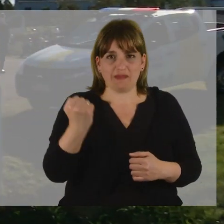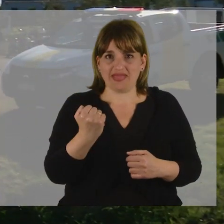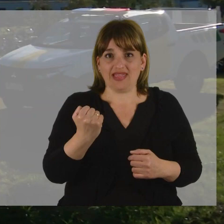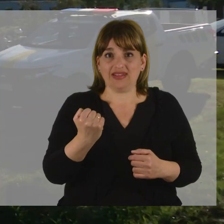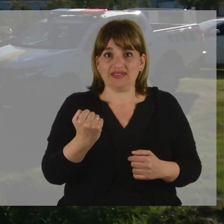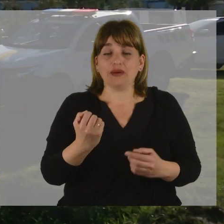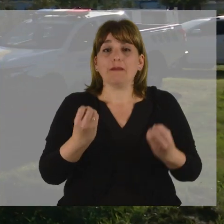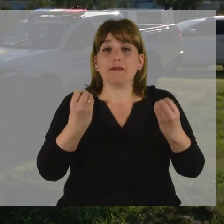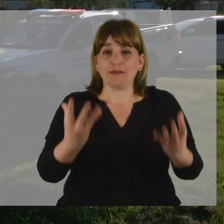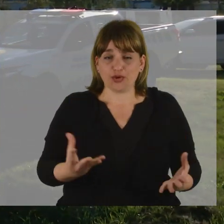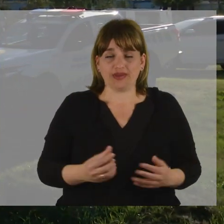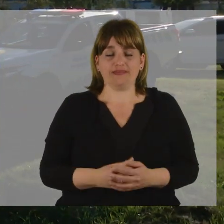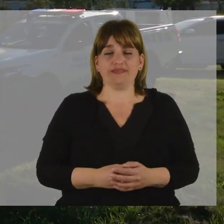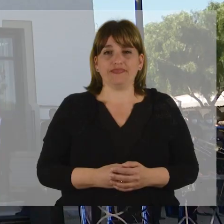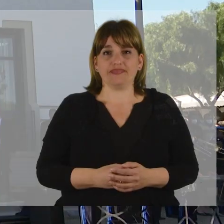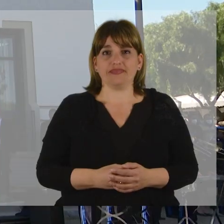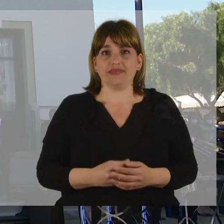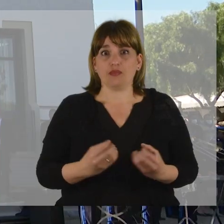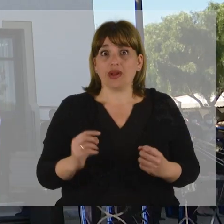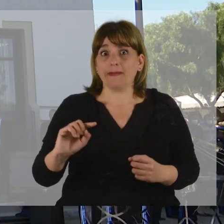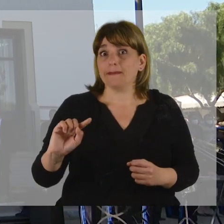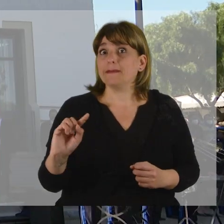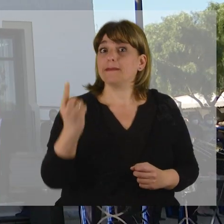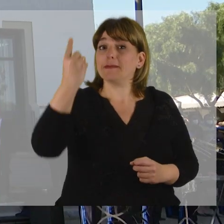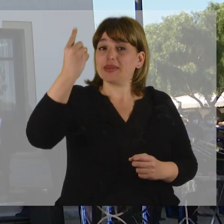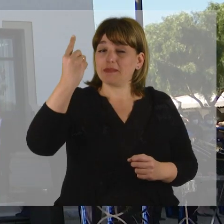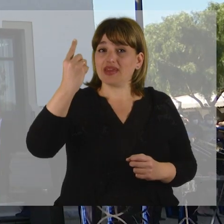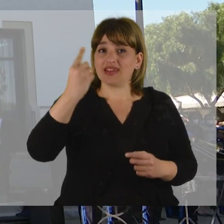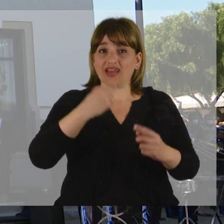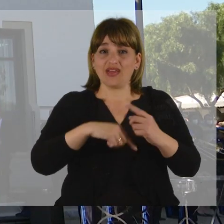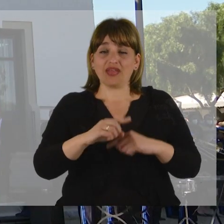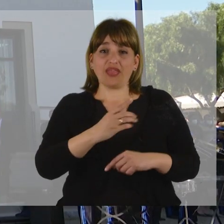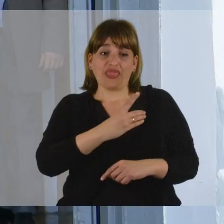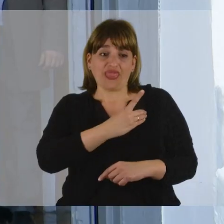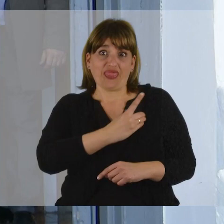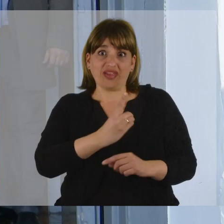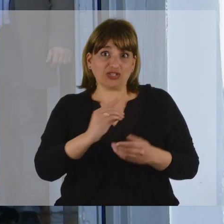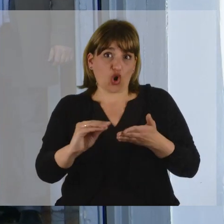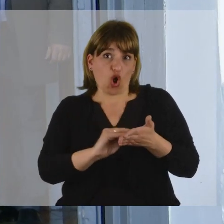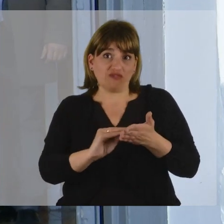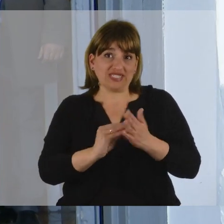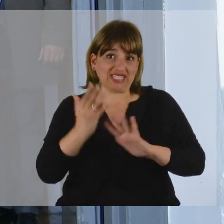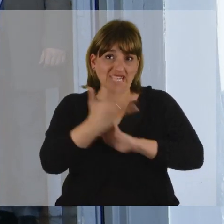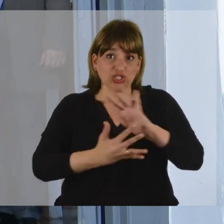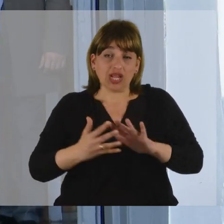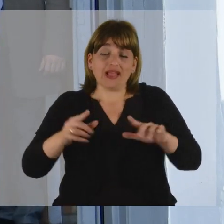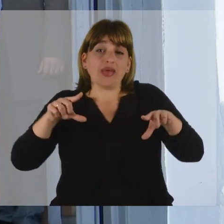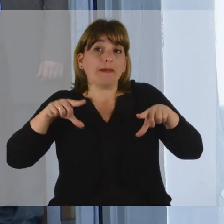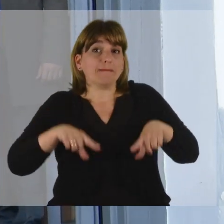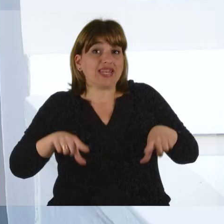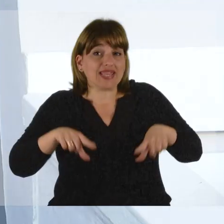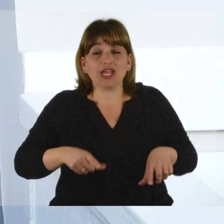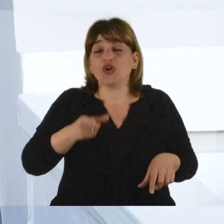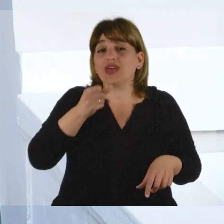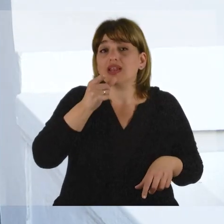porque es la primera dirección nacional por lo menos del